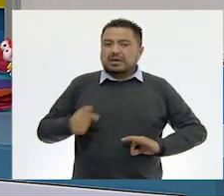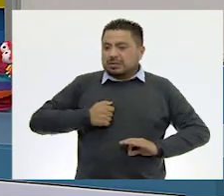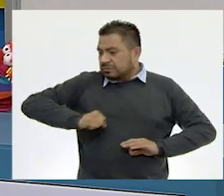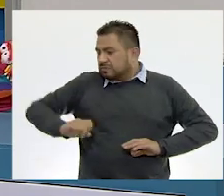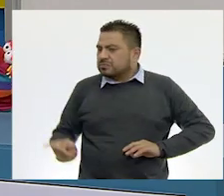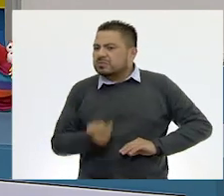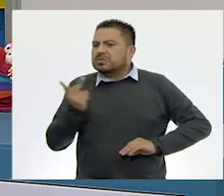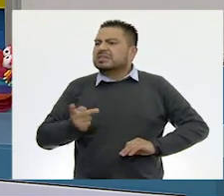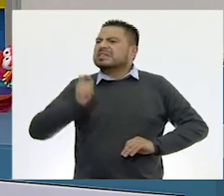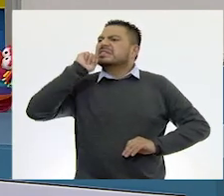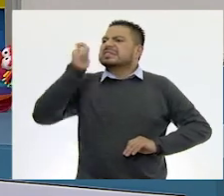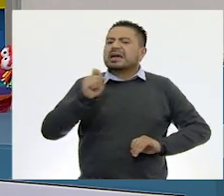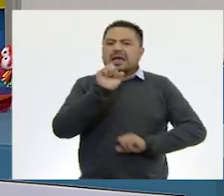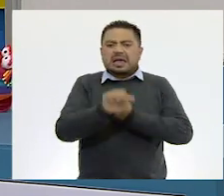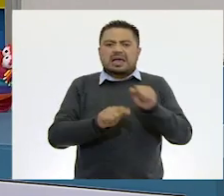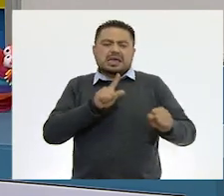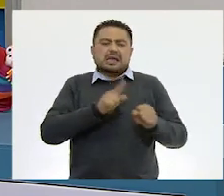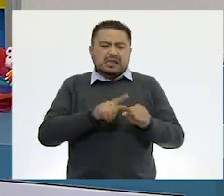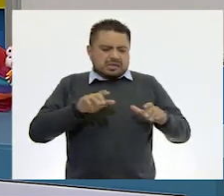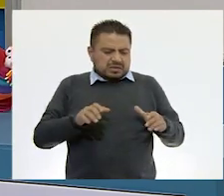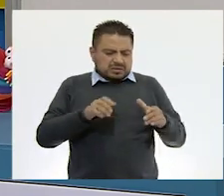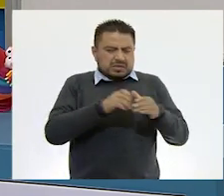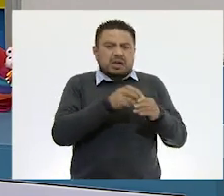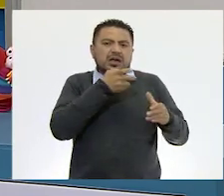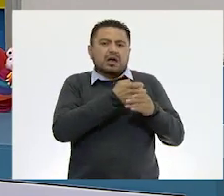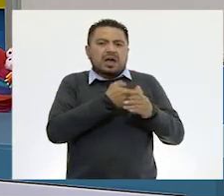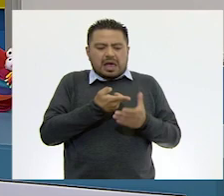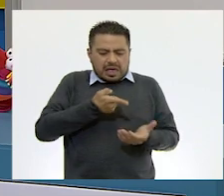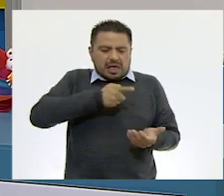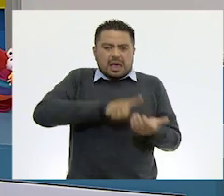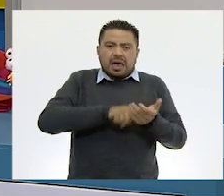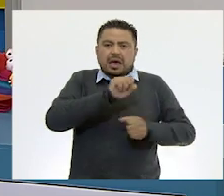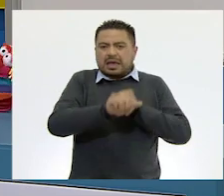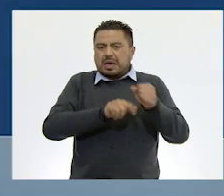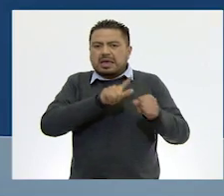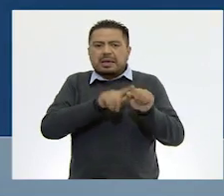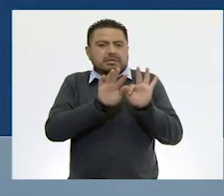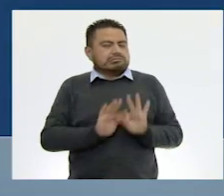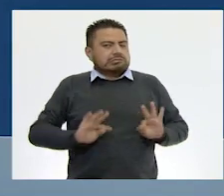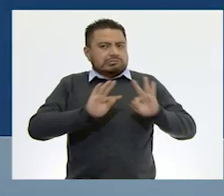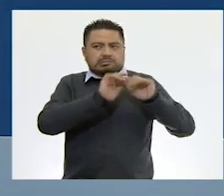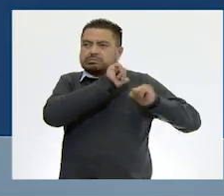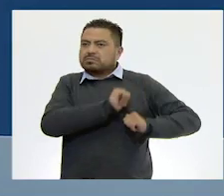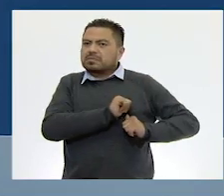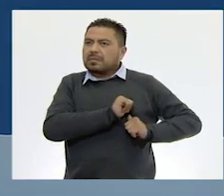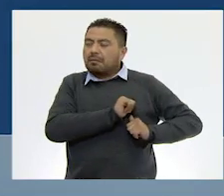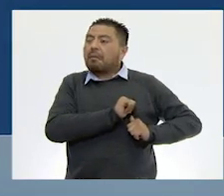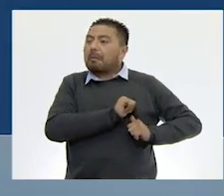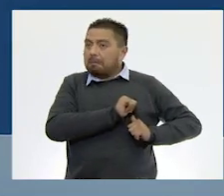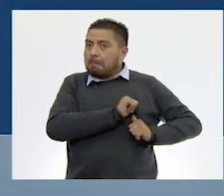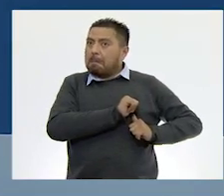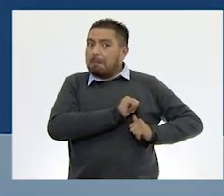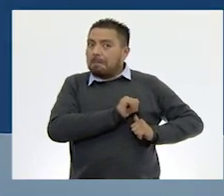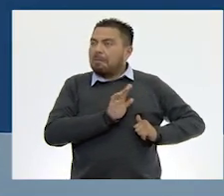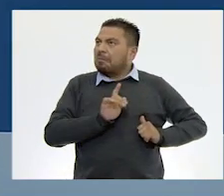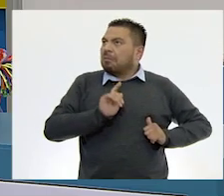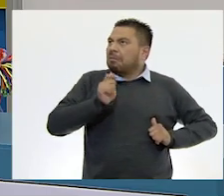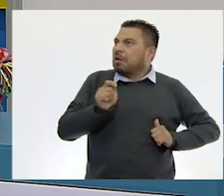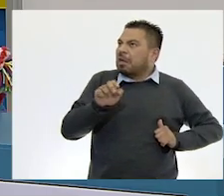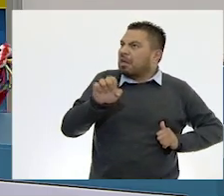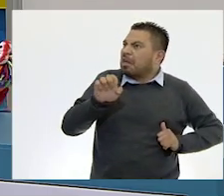que se trata de una especie que se clasifica dentro de las especies endémicas. ¿Endémicas qué?